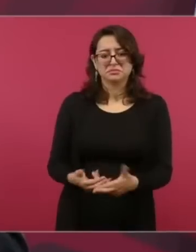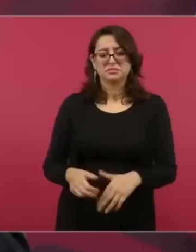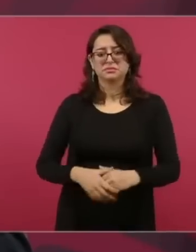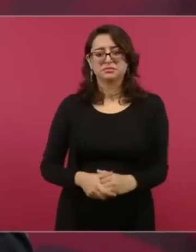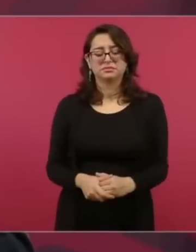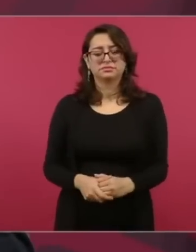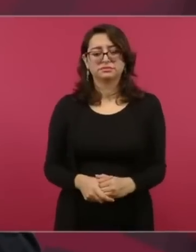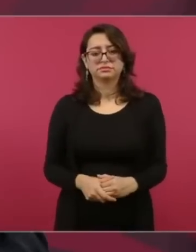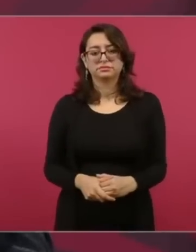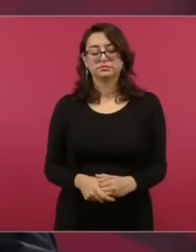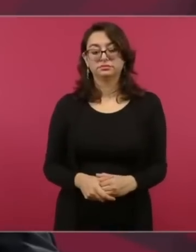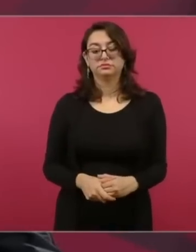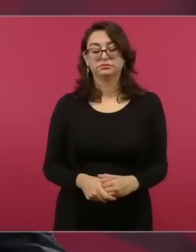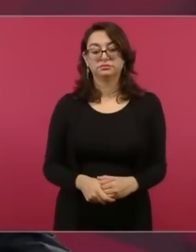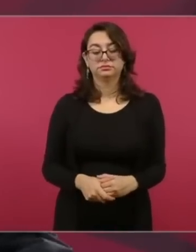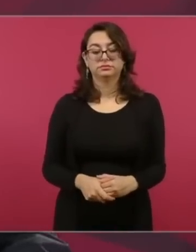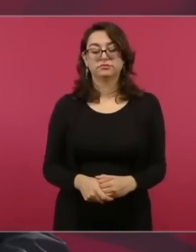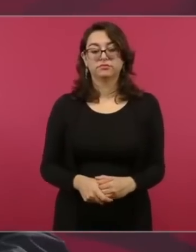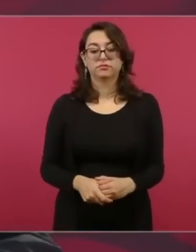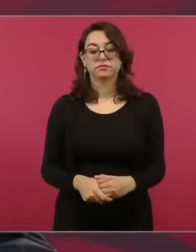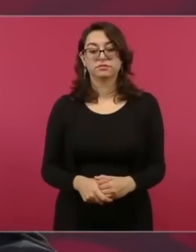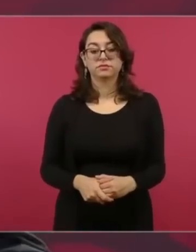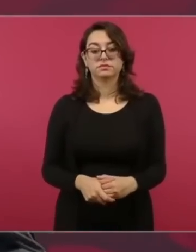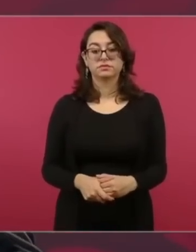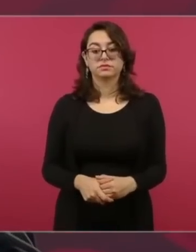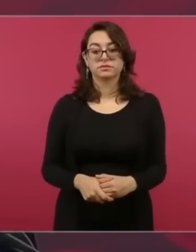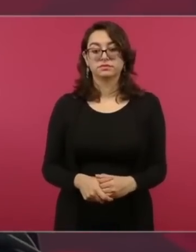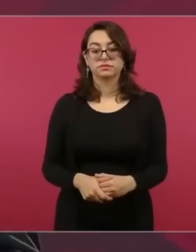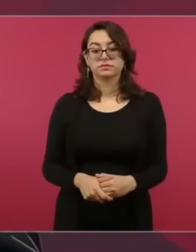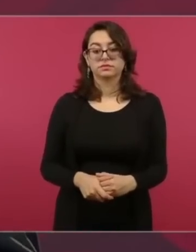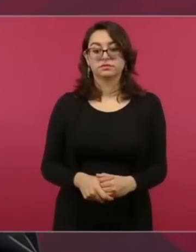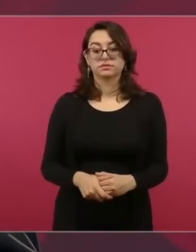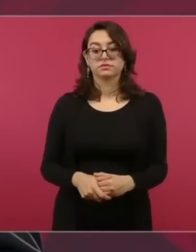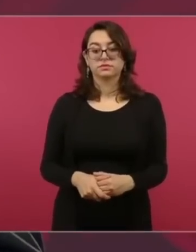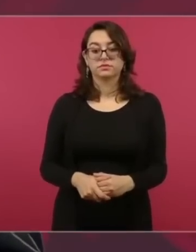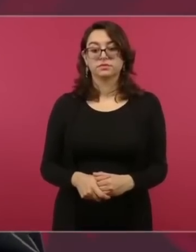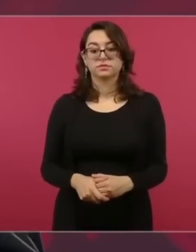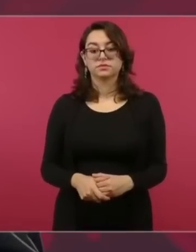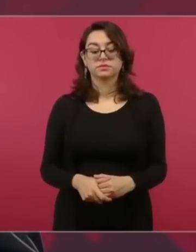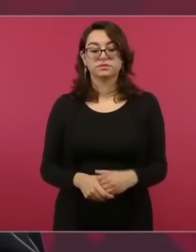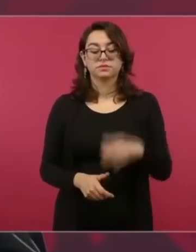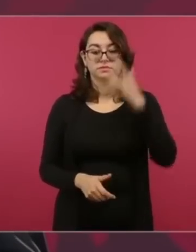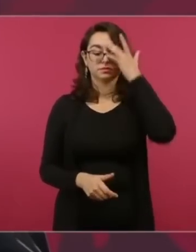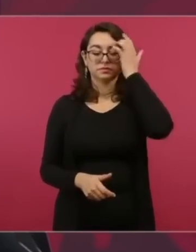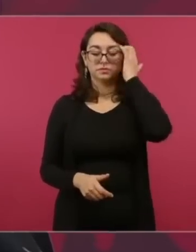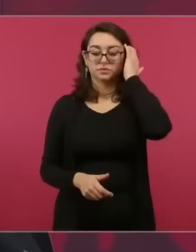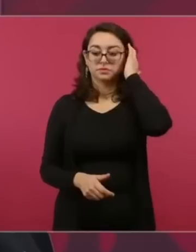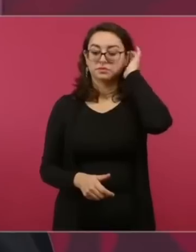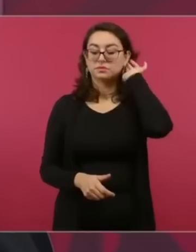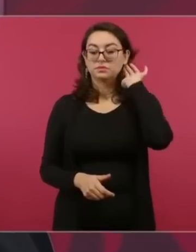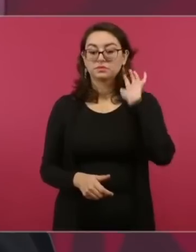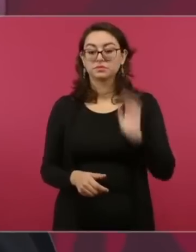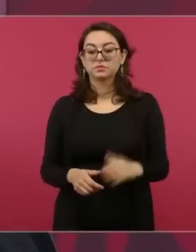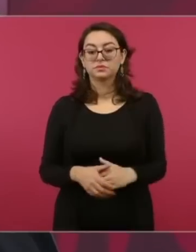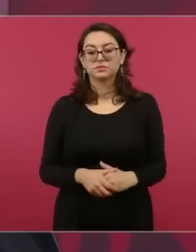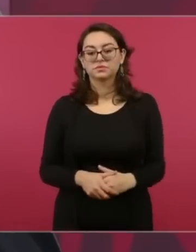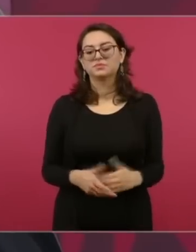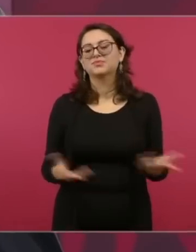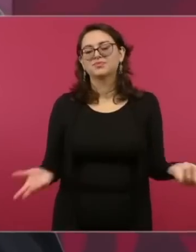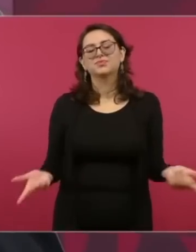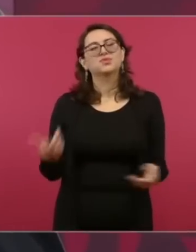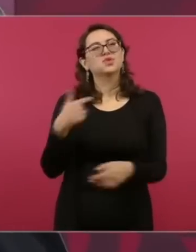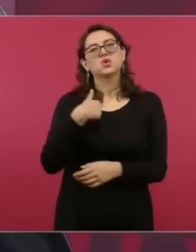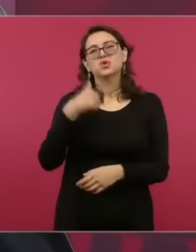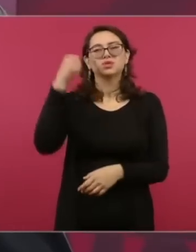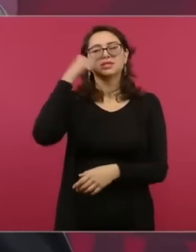Cuando se trata de estas cosas, pues siempre viene a la memoria lo que pasó en la